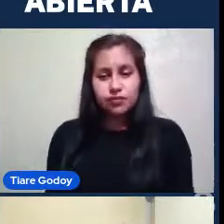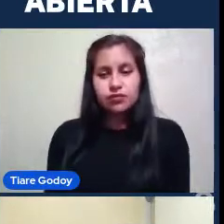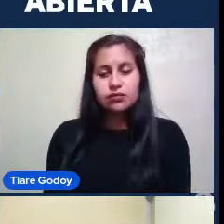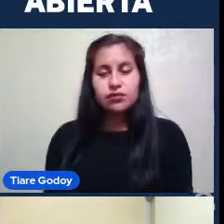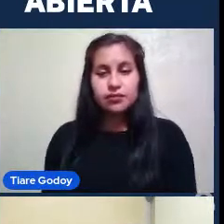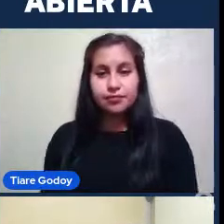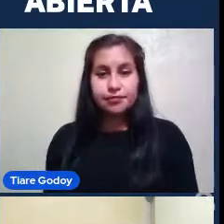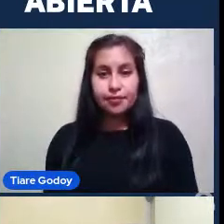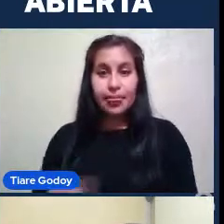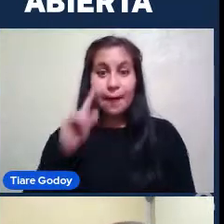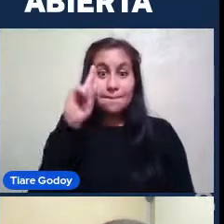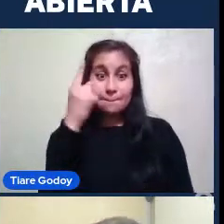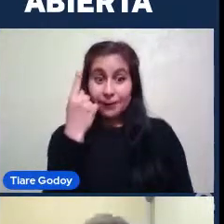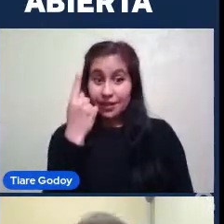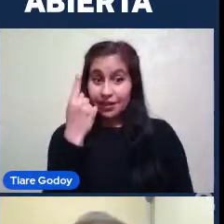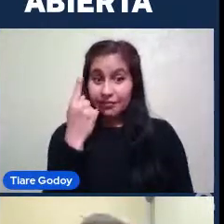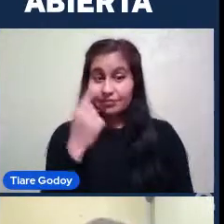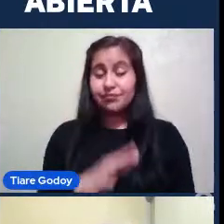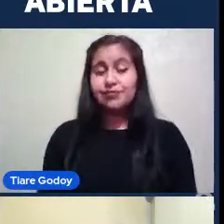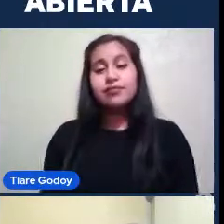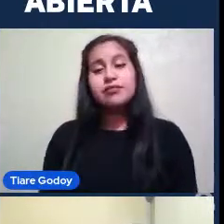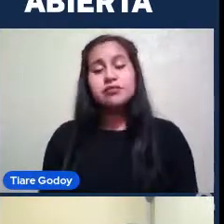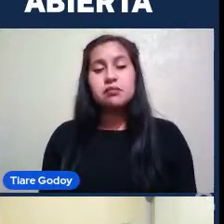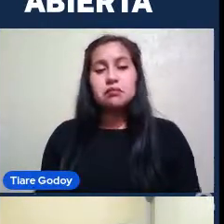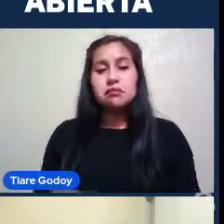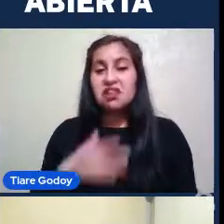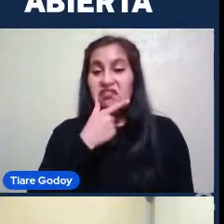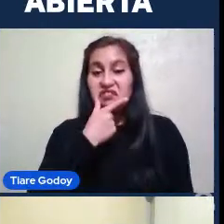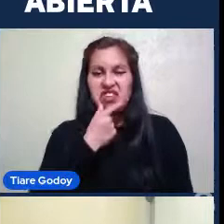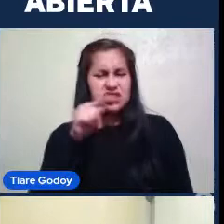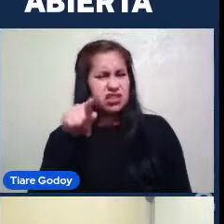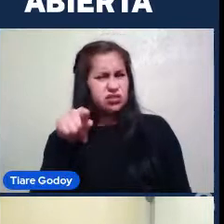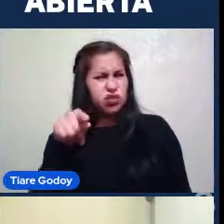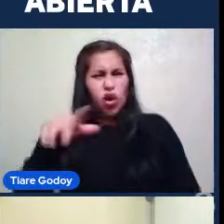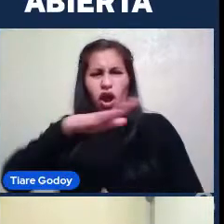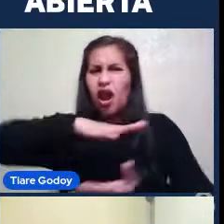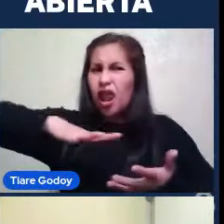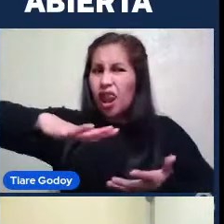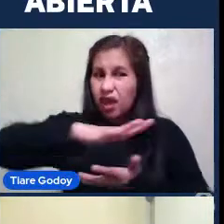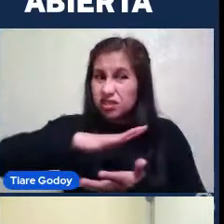Bien. La primera creo que puede ser más o menos sencilla. ¿Es esto una galaxia?